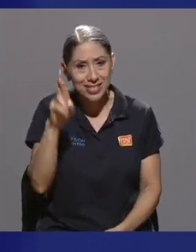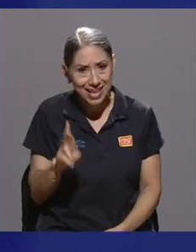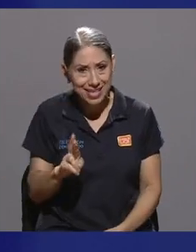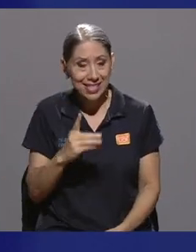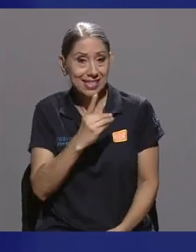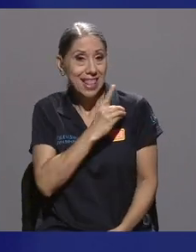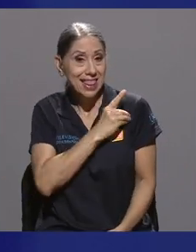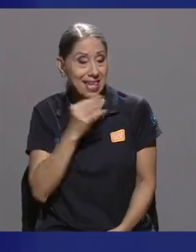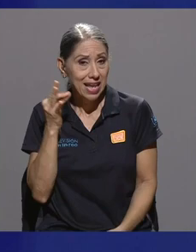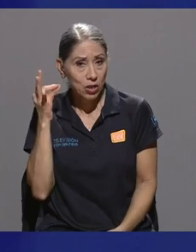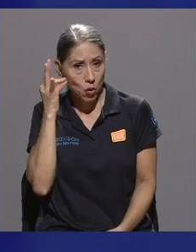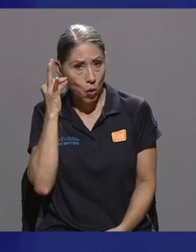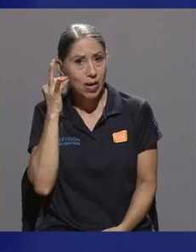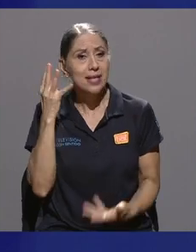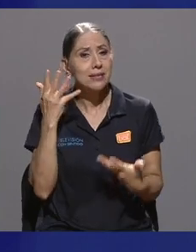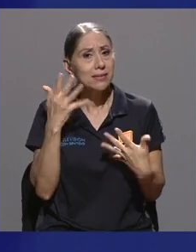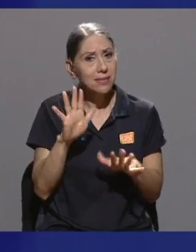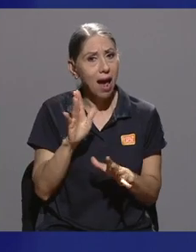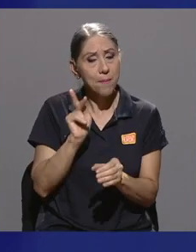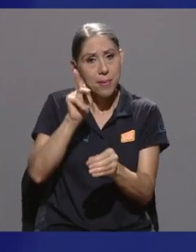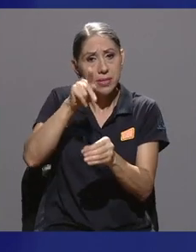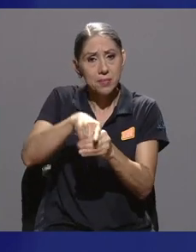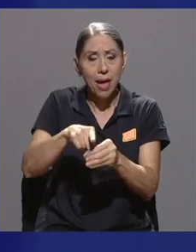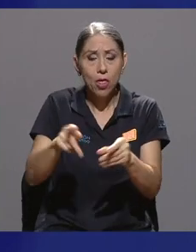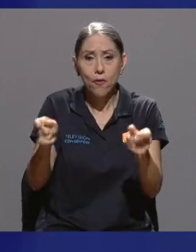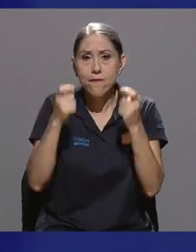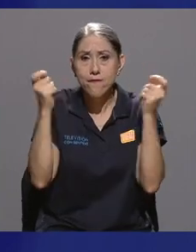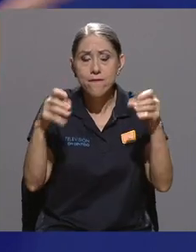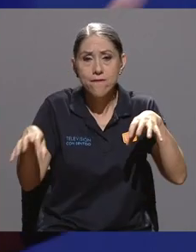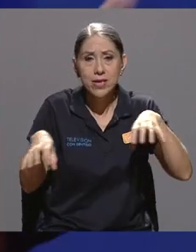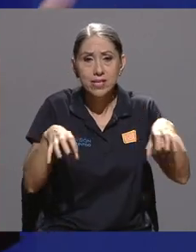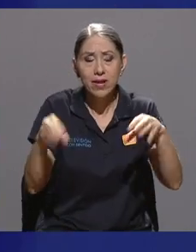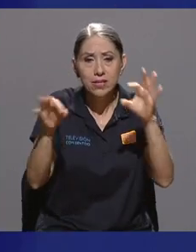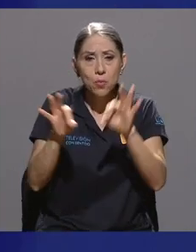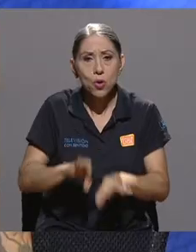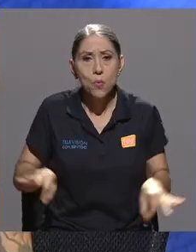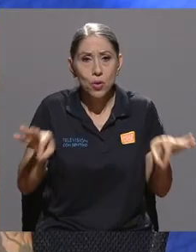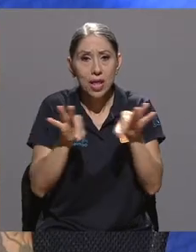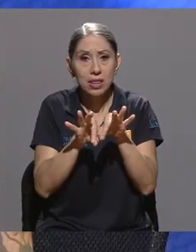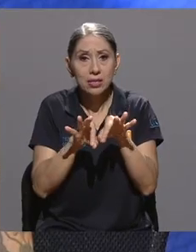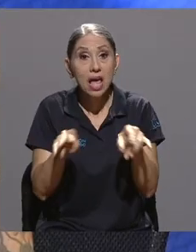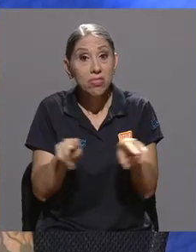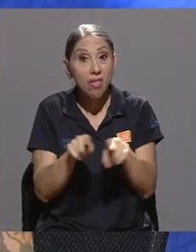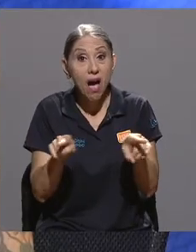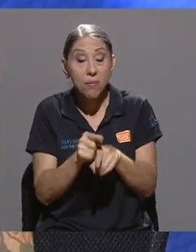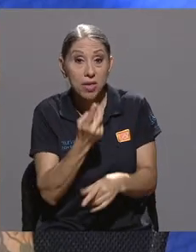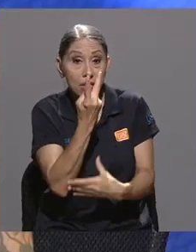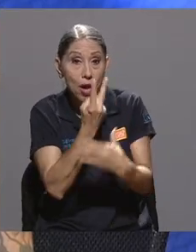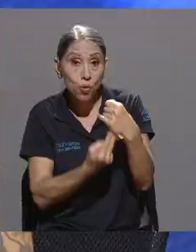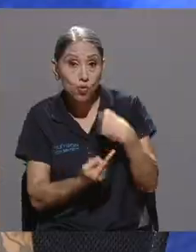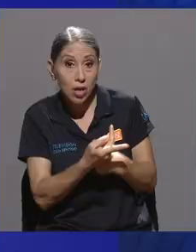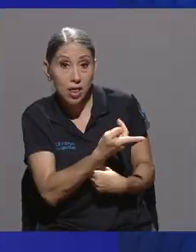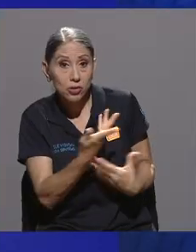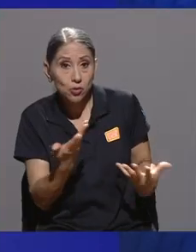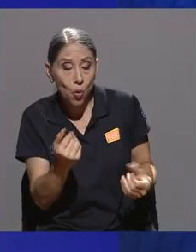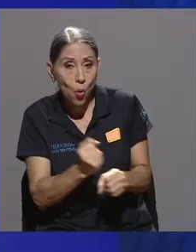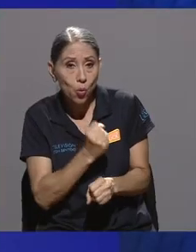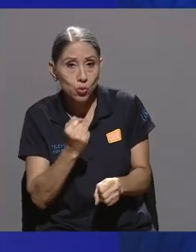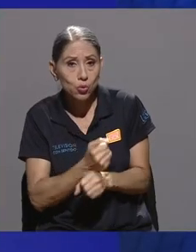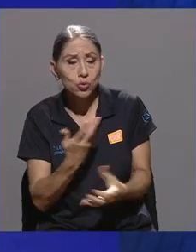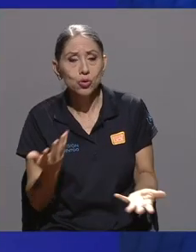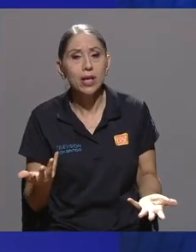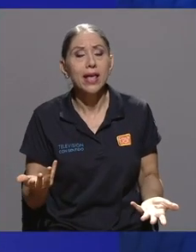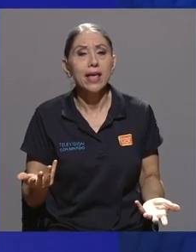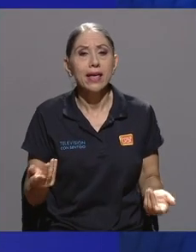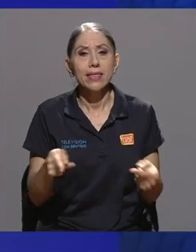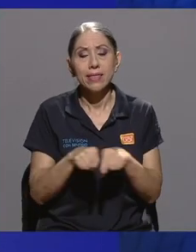directoras han estado en festivales muy importantes, bueno, incluidas las producciones de ustedes dos, ¿verdad? Y